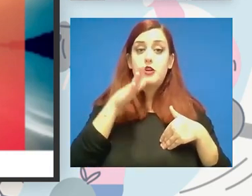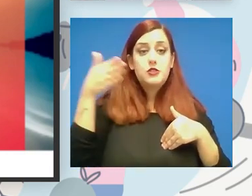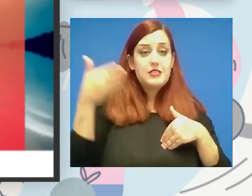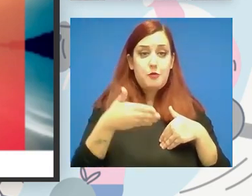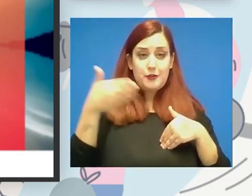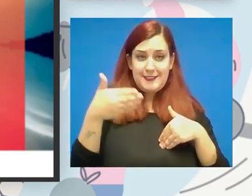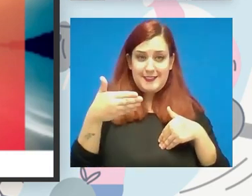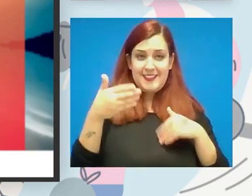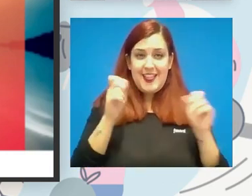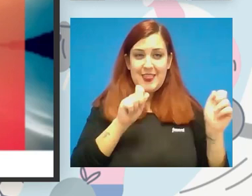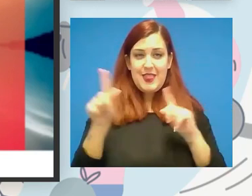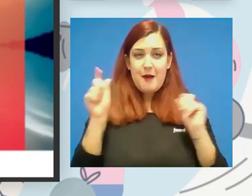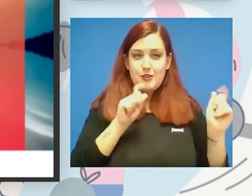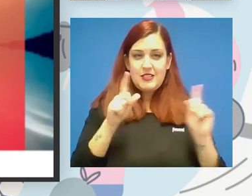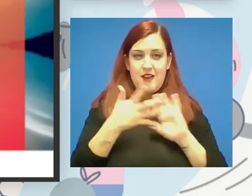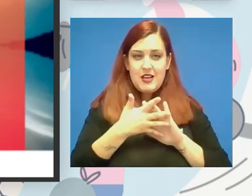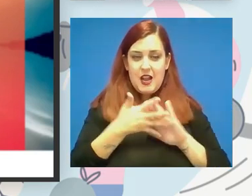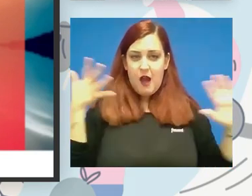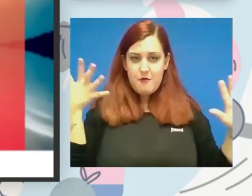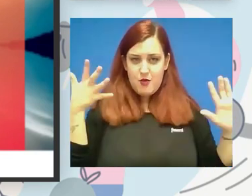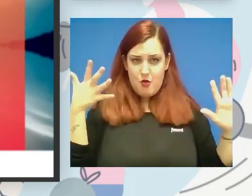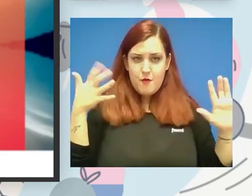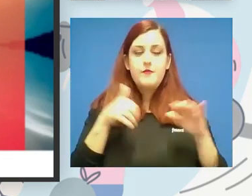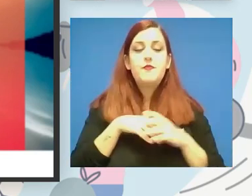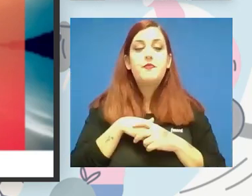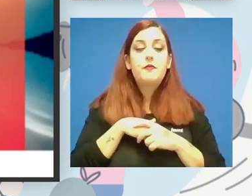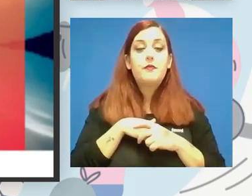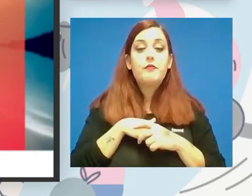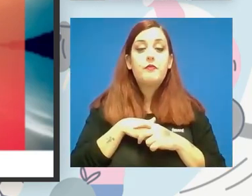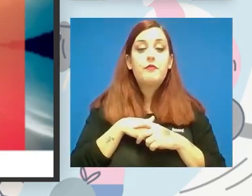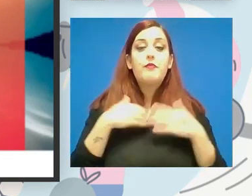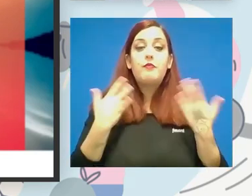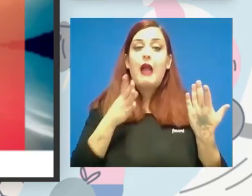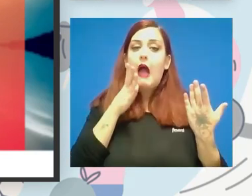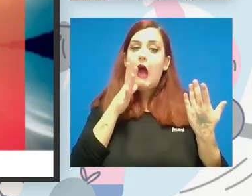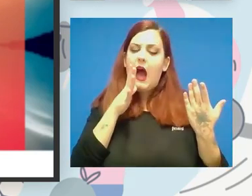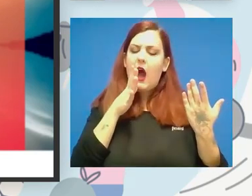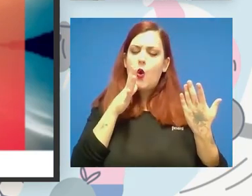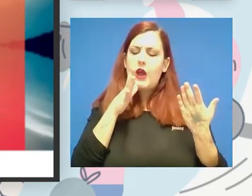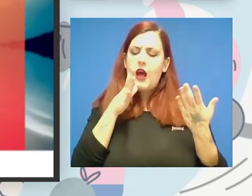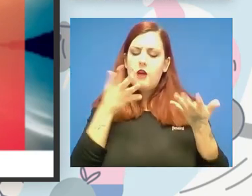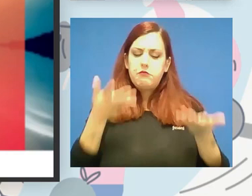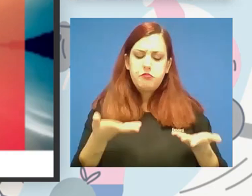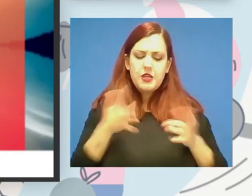pasado rápido esas diapositivas que eran las mismas que hemos señalado ahora mismo en qué situación nos encontramos ¿no?